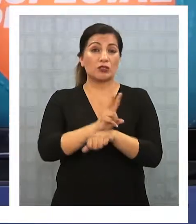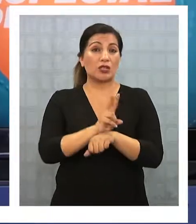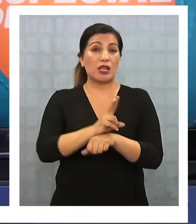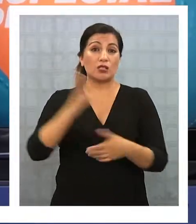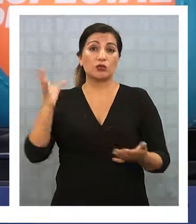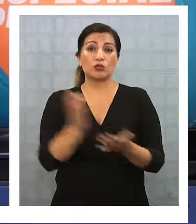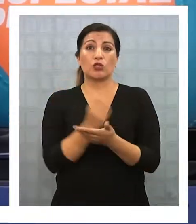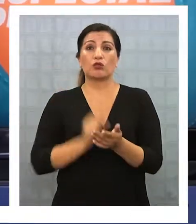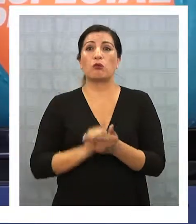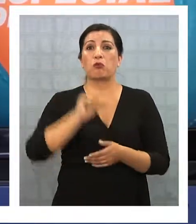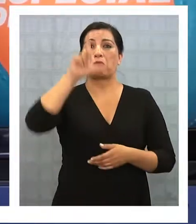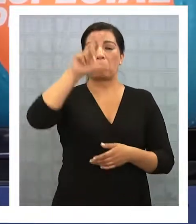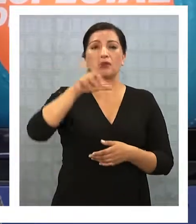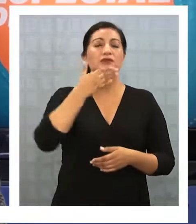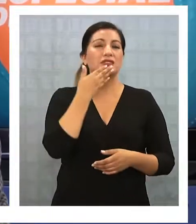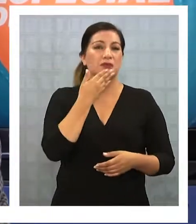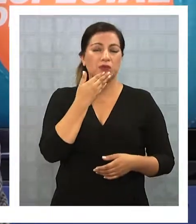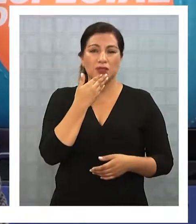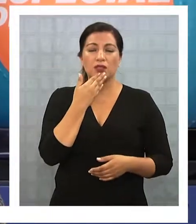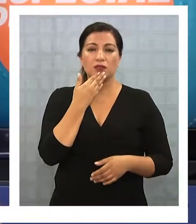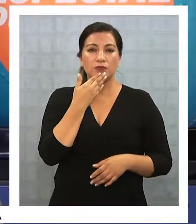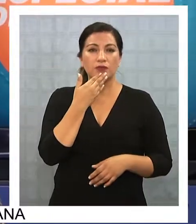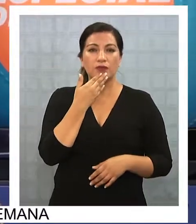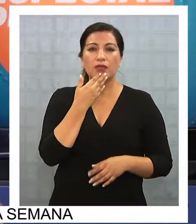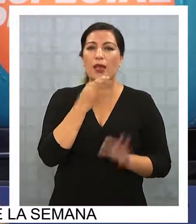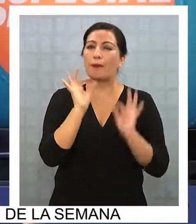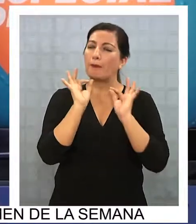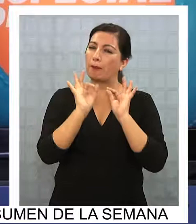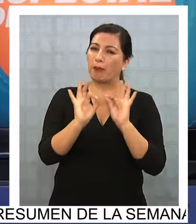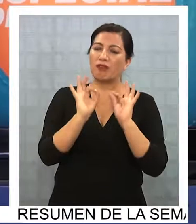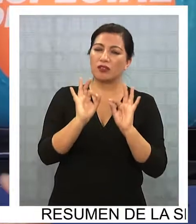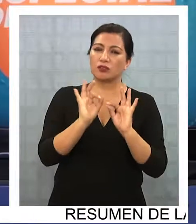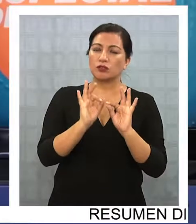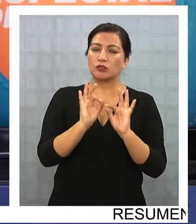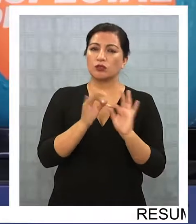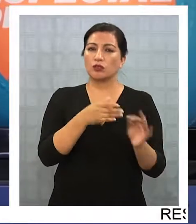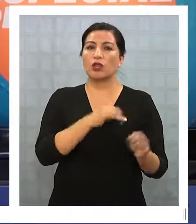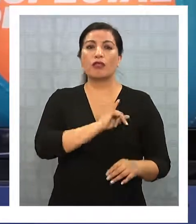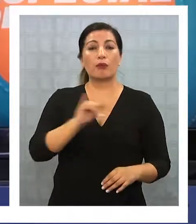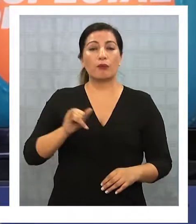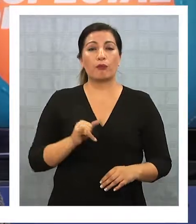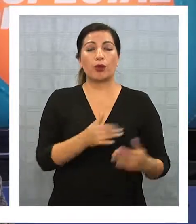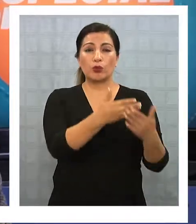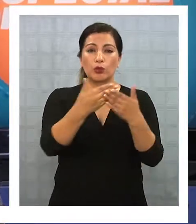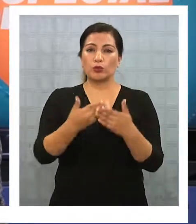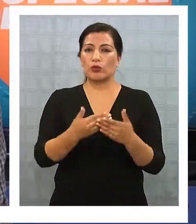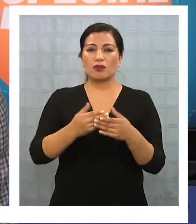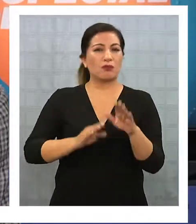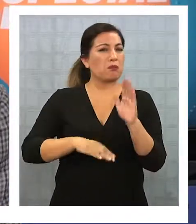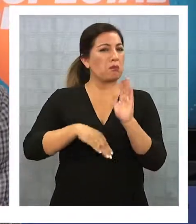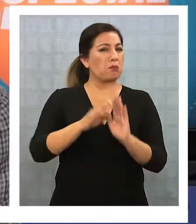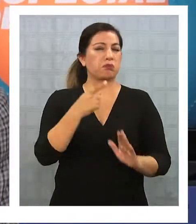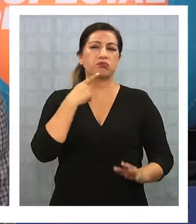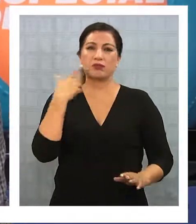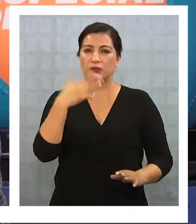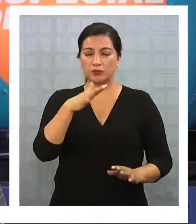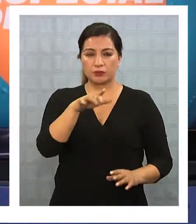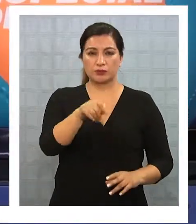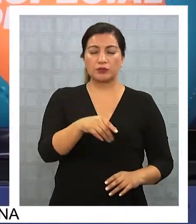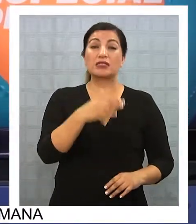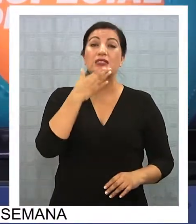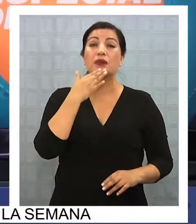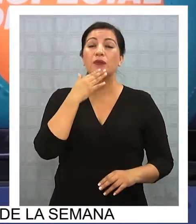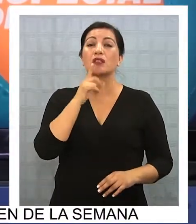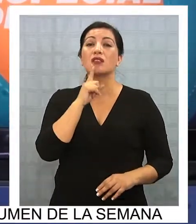y tengan mejores condiciones laborales que menos horas dentro de la sala de clases sino que también se perfeccionen atrayendo los alumnos más notables más destacados tenemos reformas